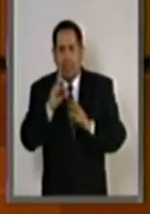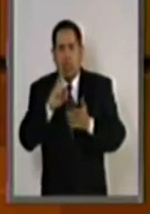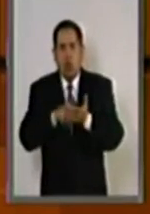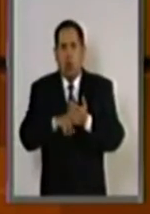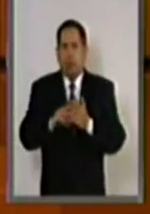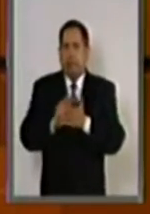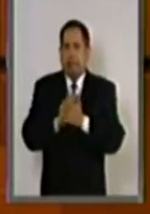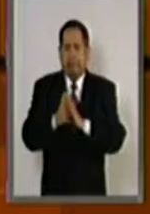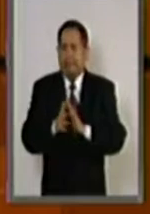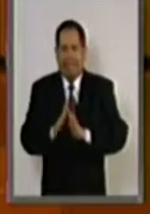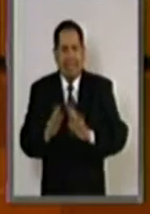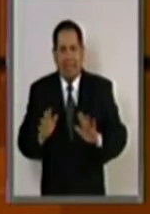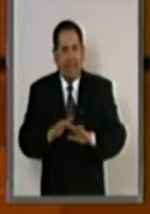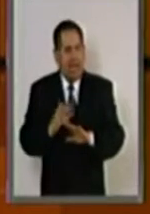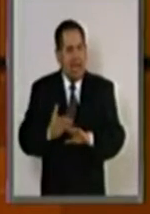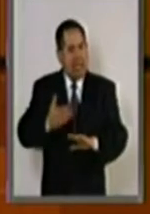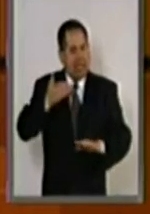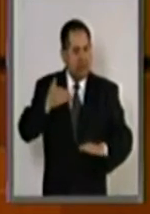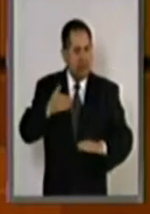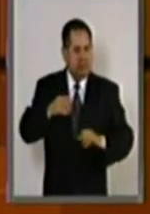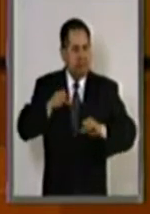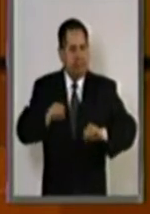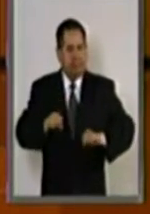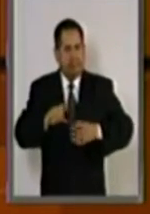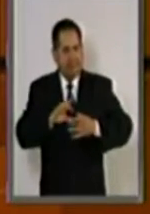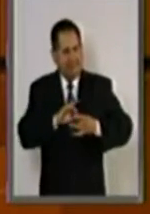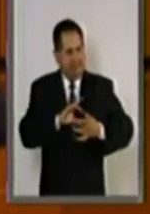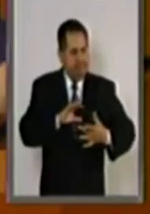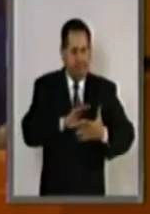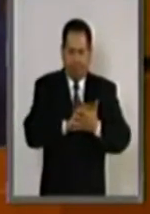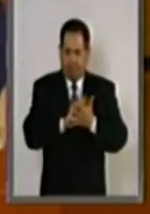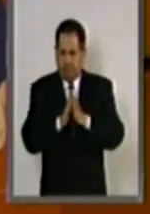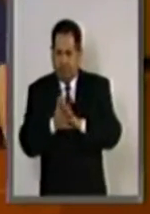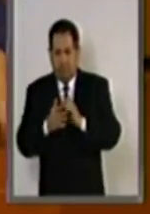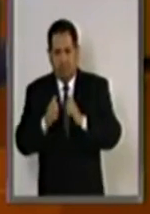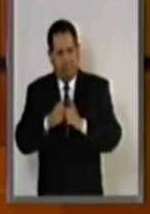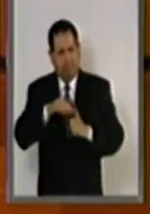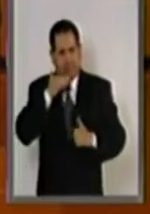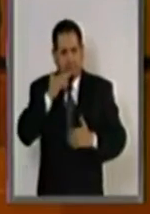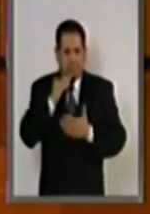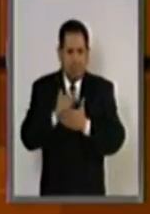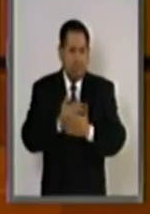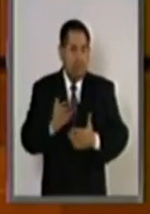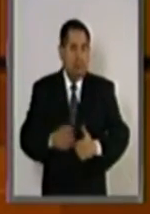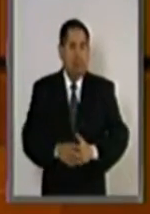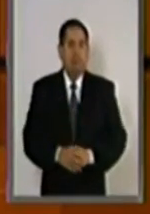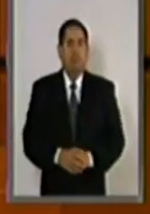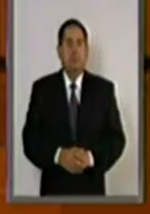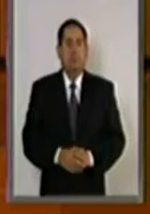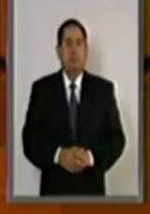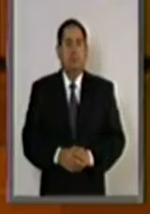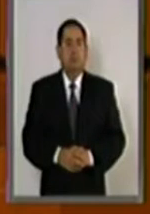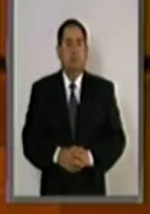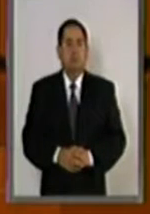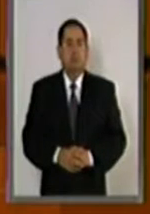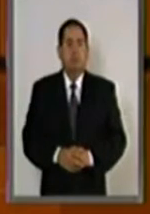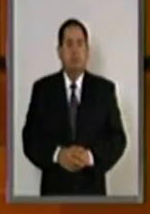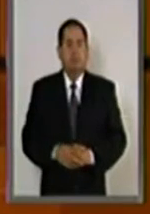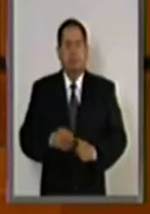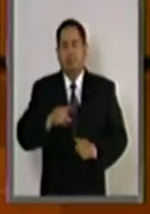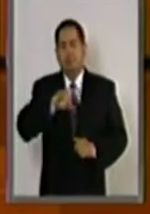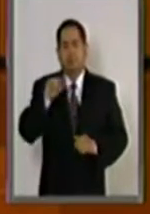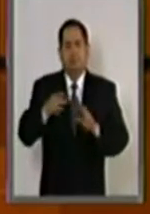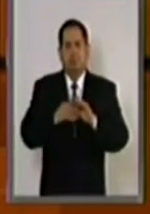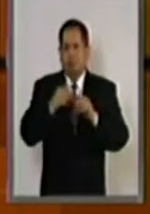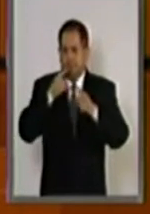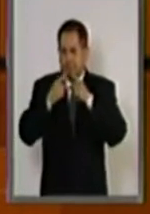que existía entre la estabilidad del sistema político y la corrupción. Con la aprobación de los cuerpos normativos